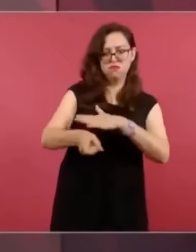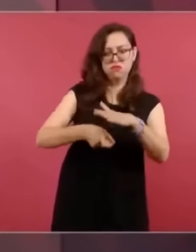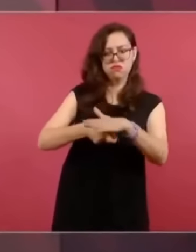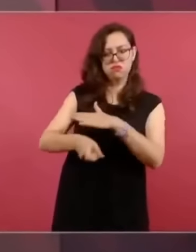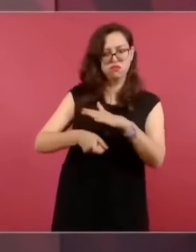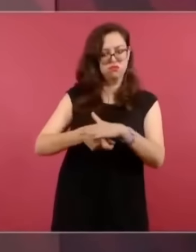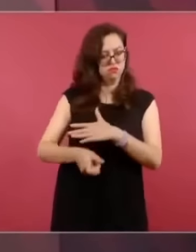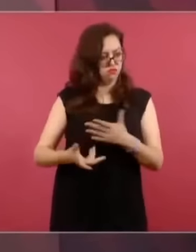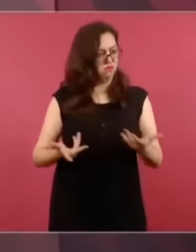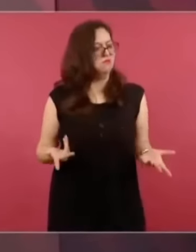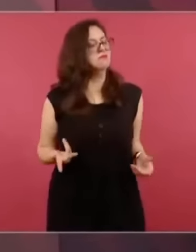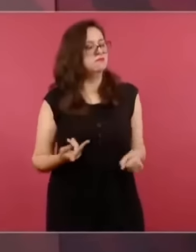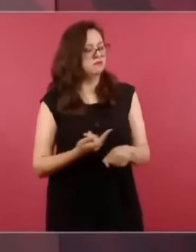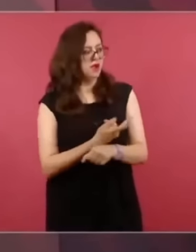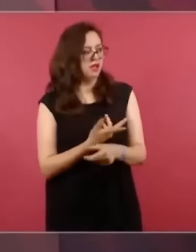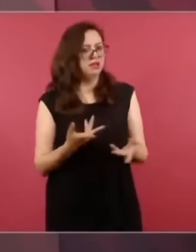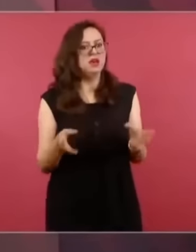ustedes?